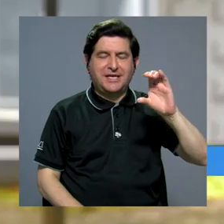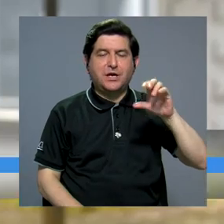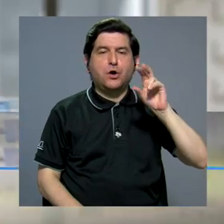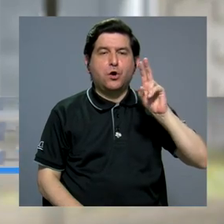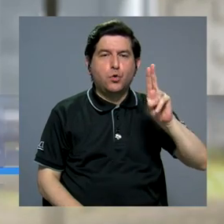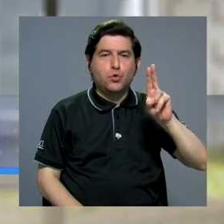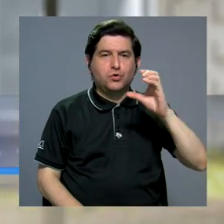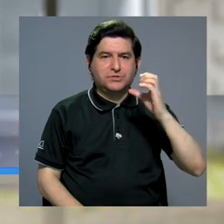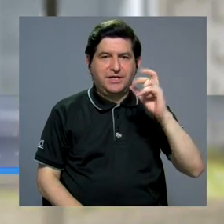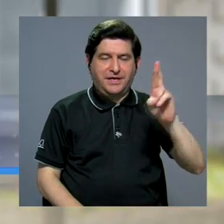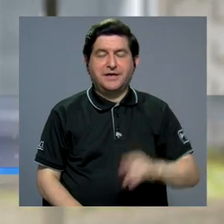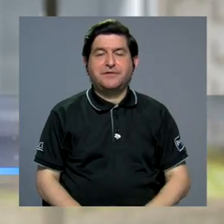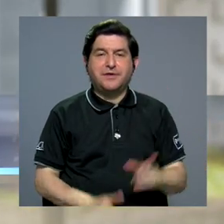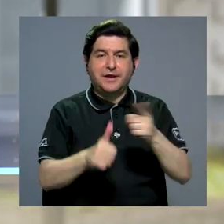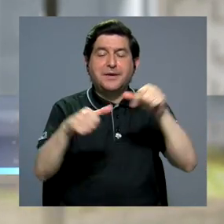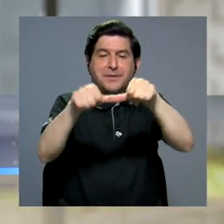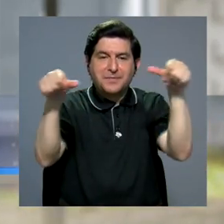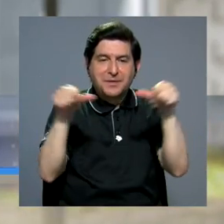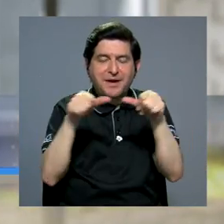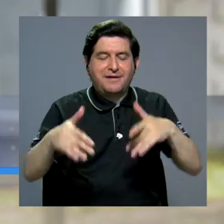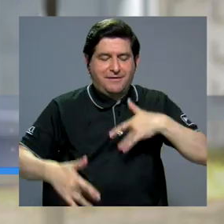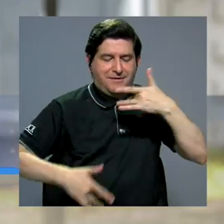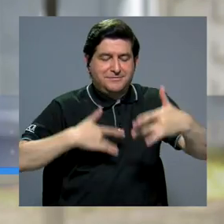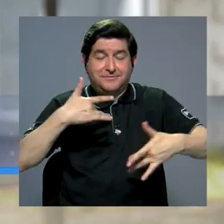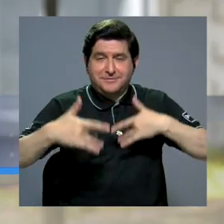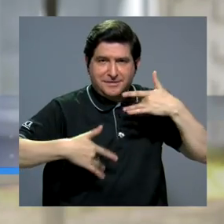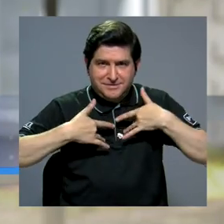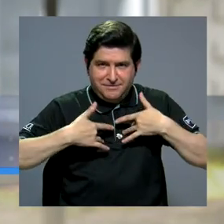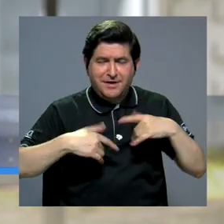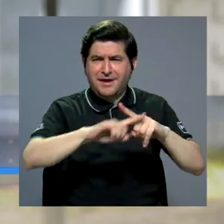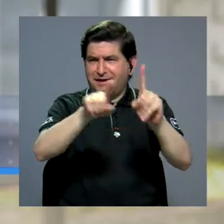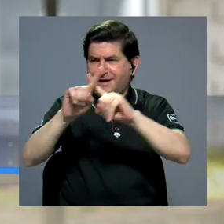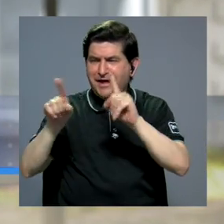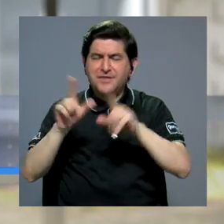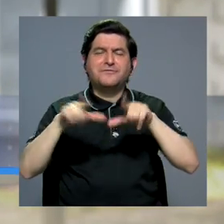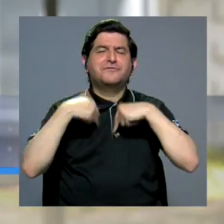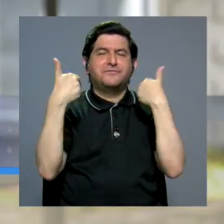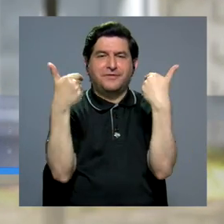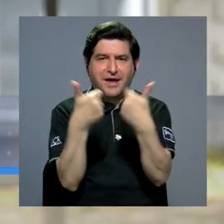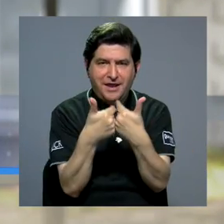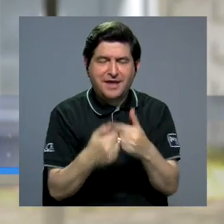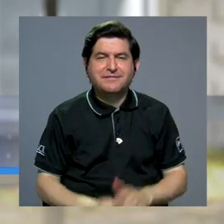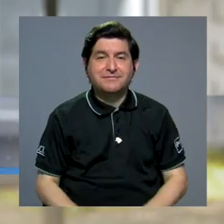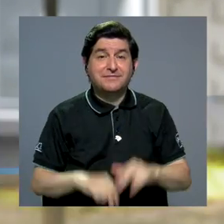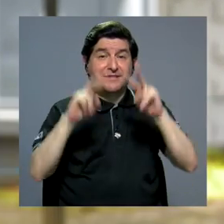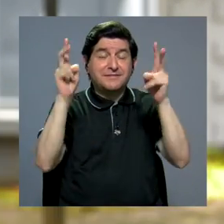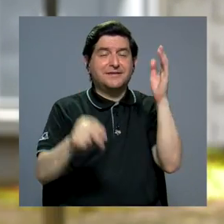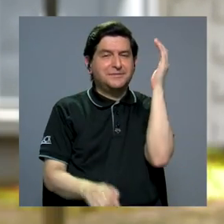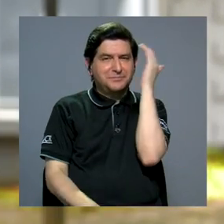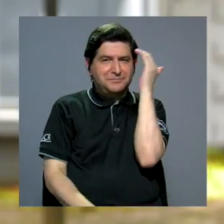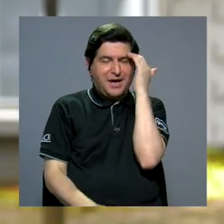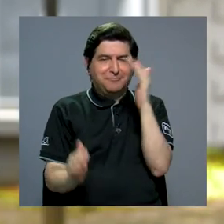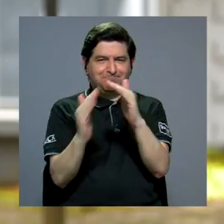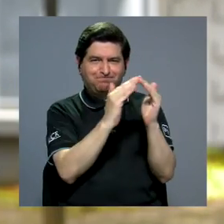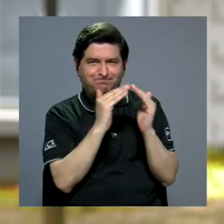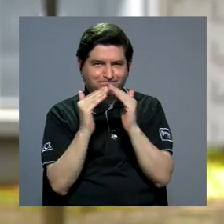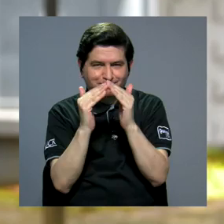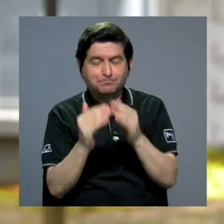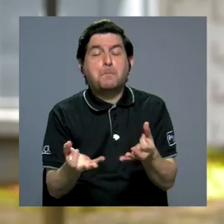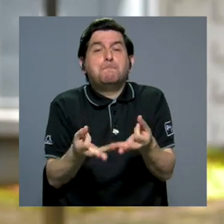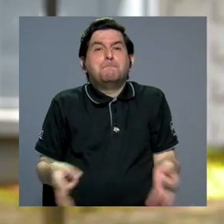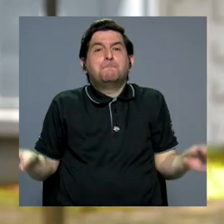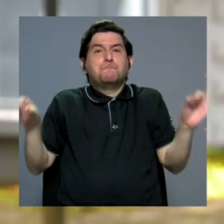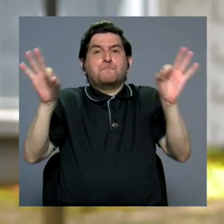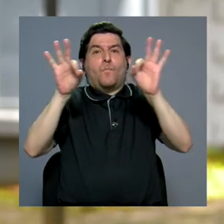hay una primera área que tiene que ver con la sensibilización hacia diferentes sectores, que todavía es un tema de concientizar a la población sobre la